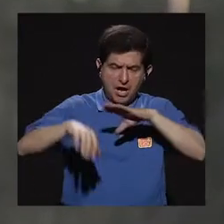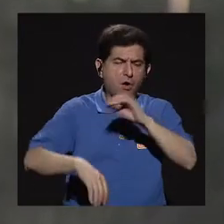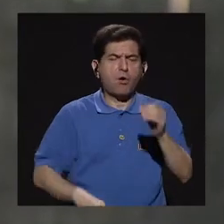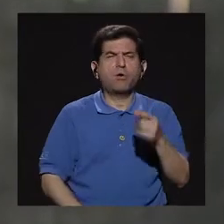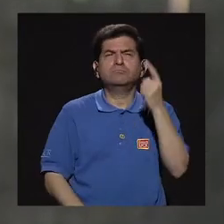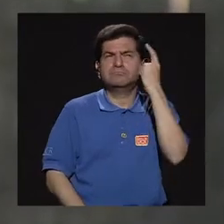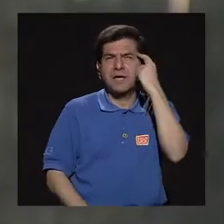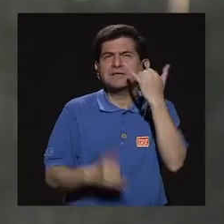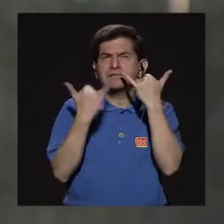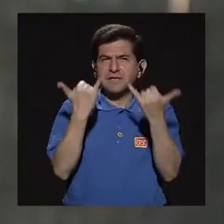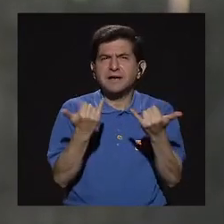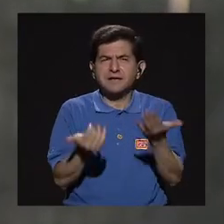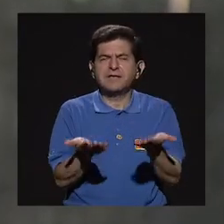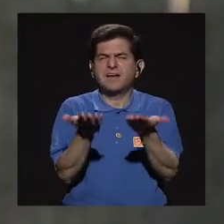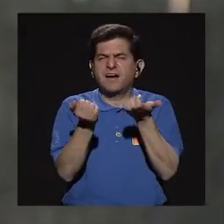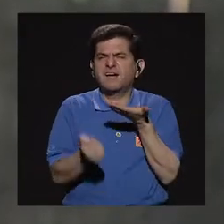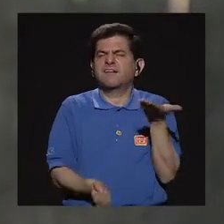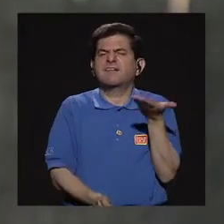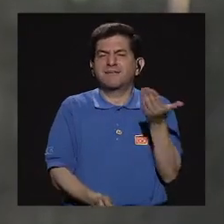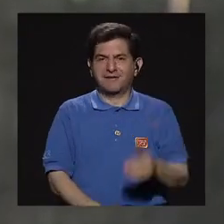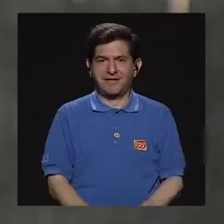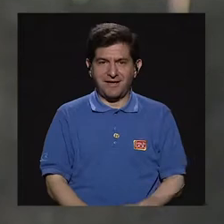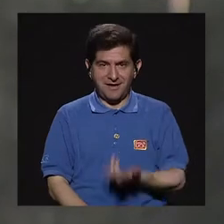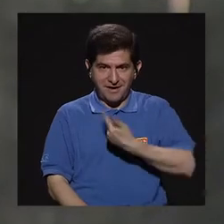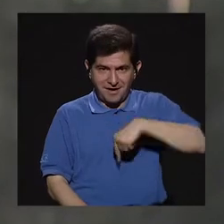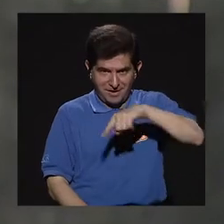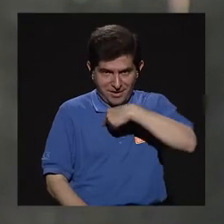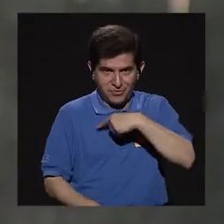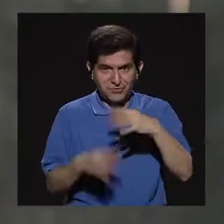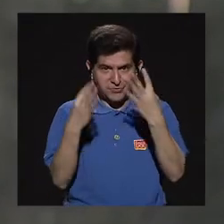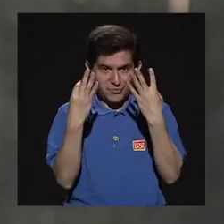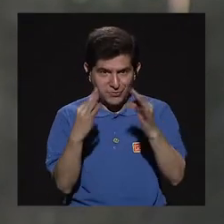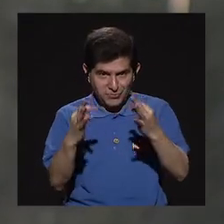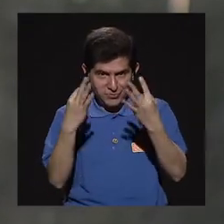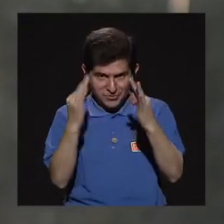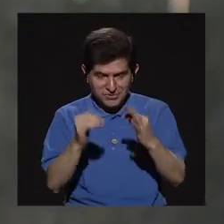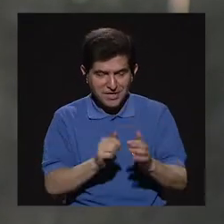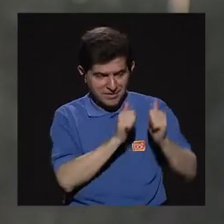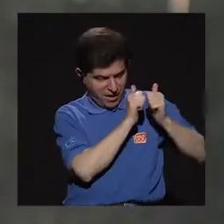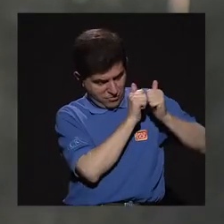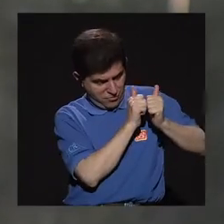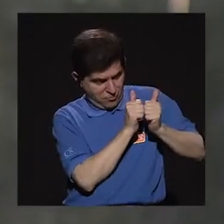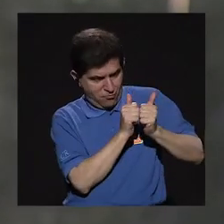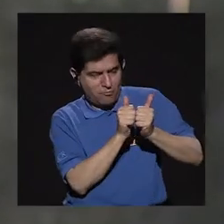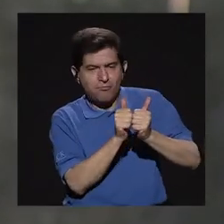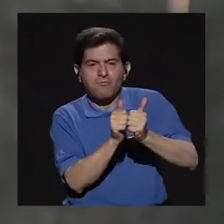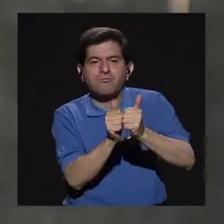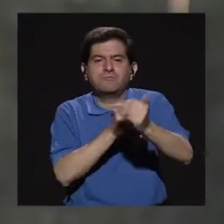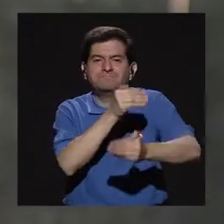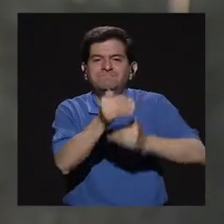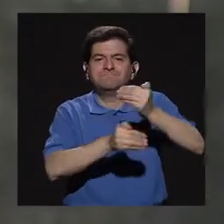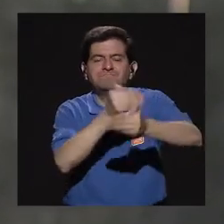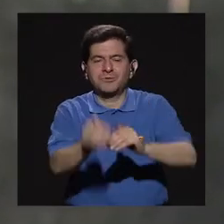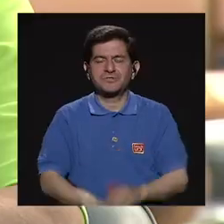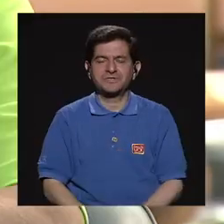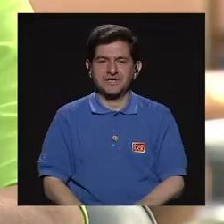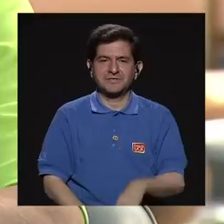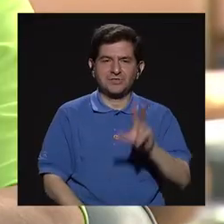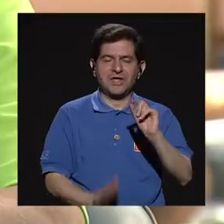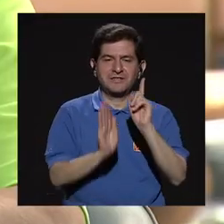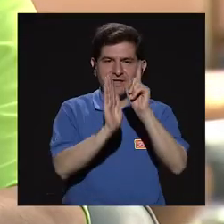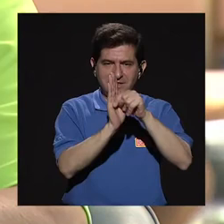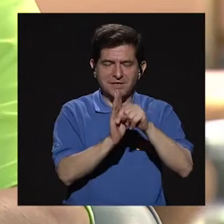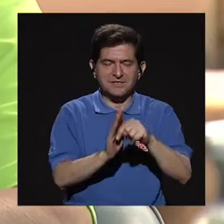o algo en mente, algo que quieren hacer. Entonces, lo que hacemos es irlas acompañando durante ese proceso. Tatiana, nos quedan